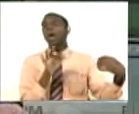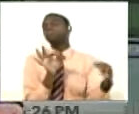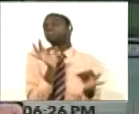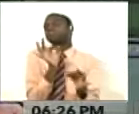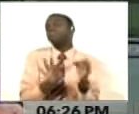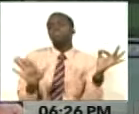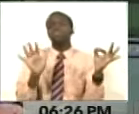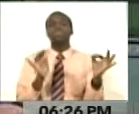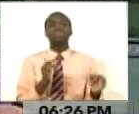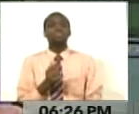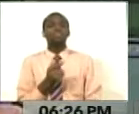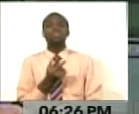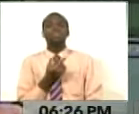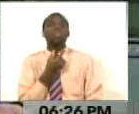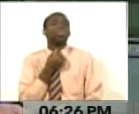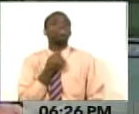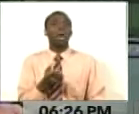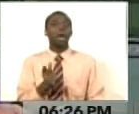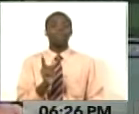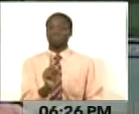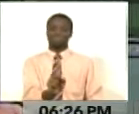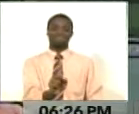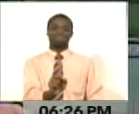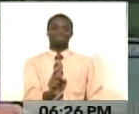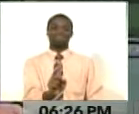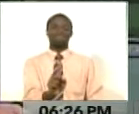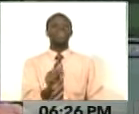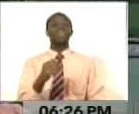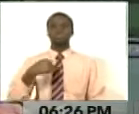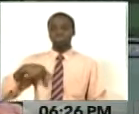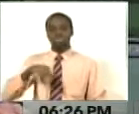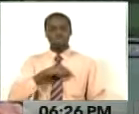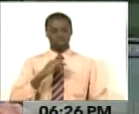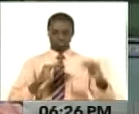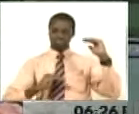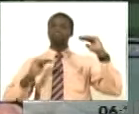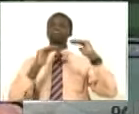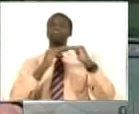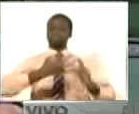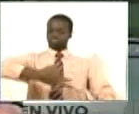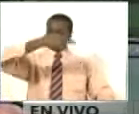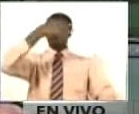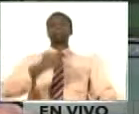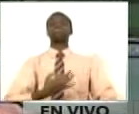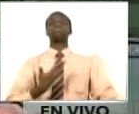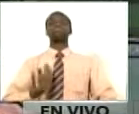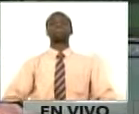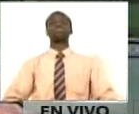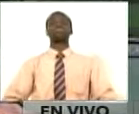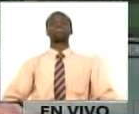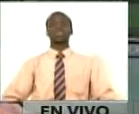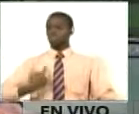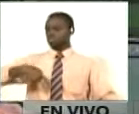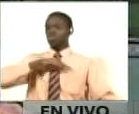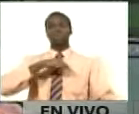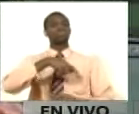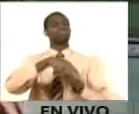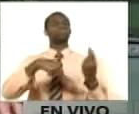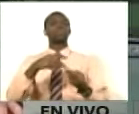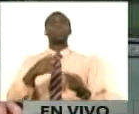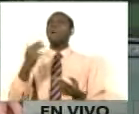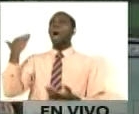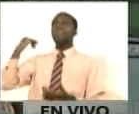No es coyuntural. Tiene que ver con la dignidad de nuestro pueblo. Tiene que ver con la doctrina bolivariana